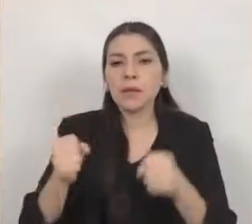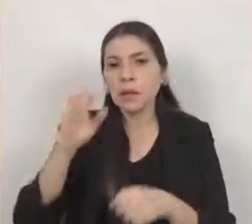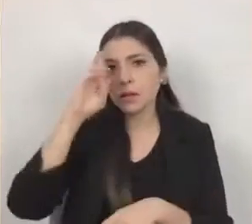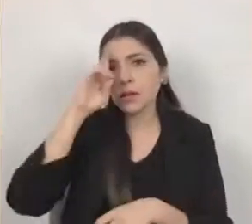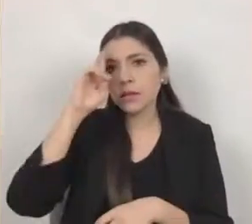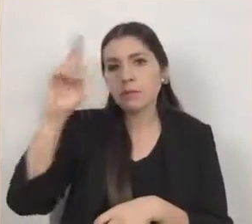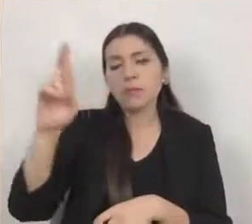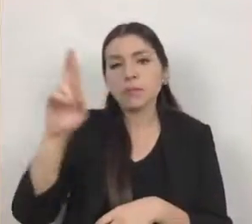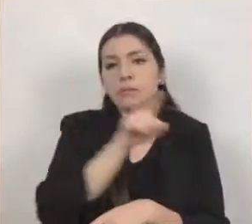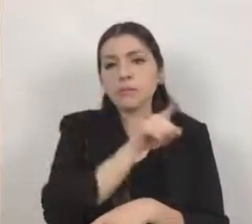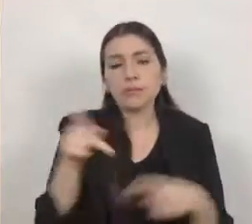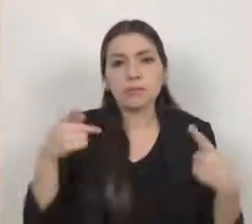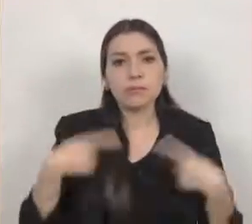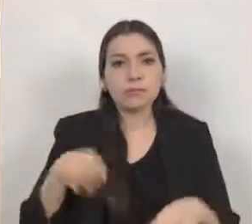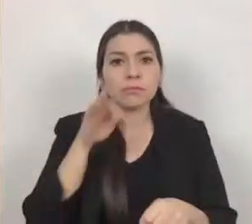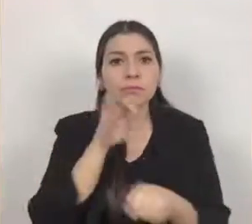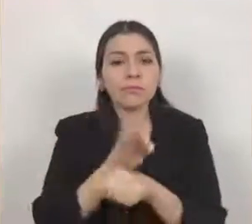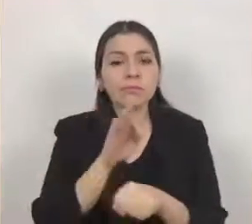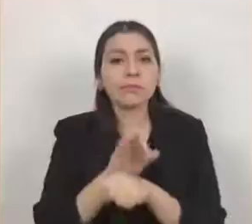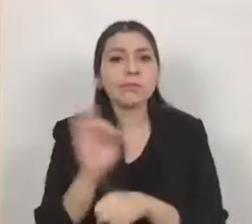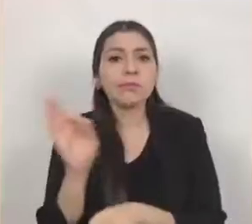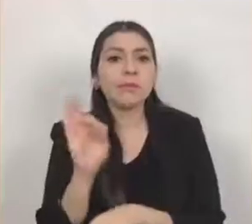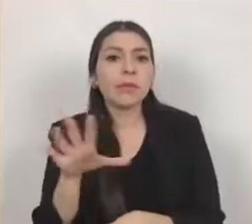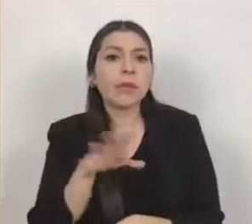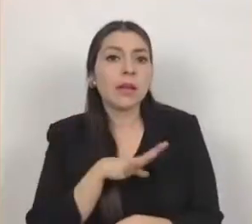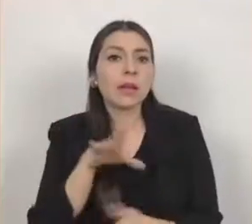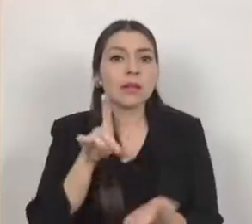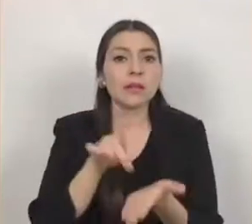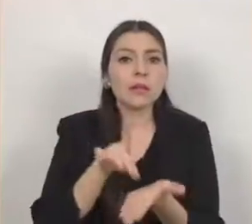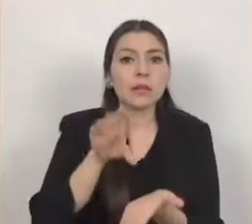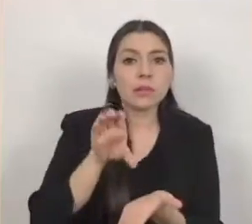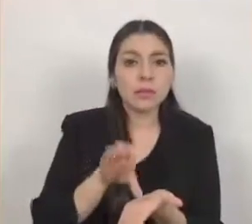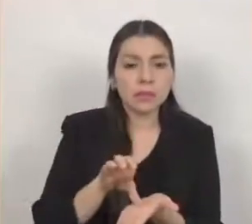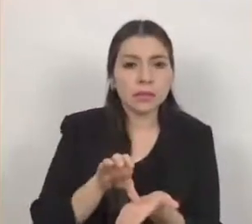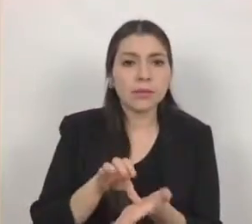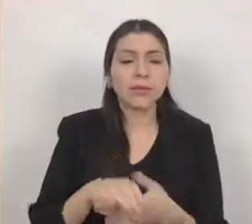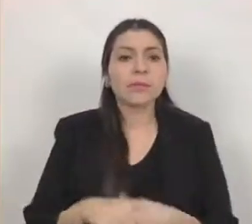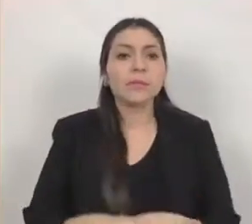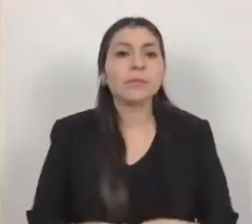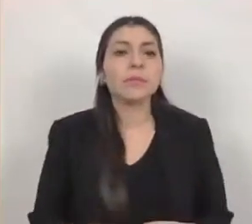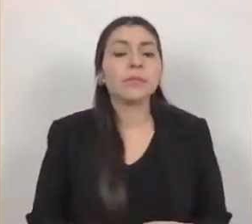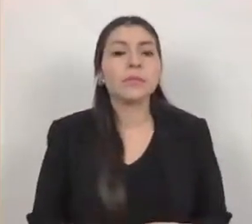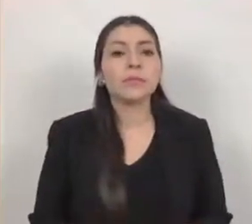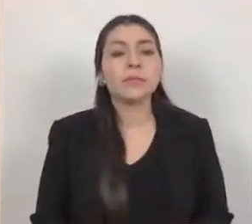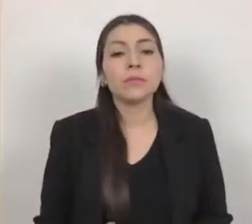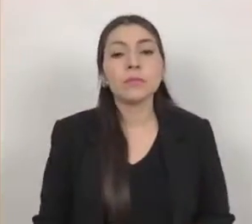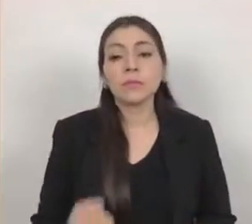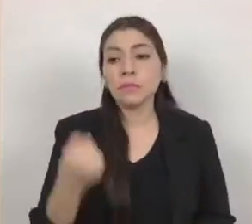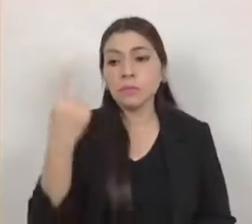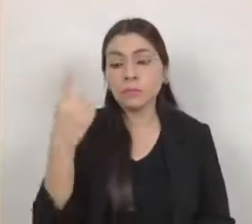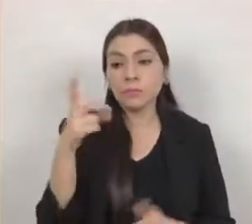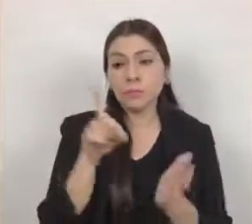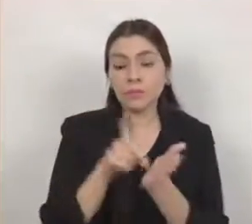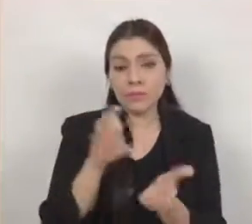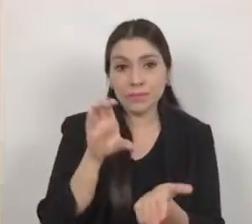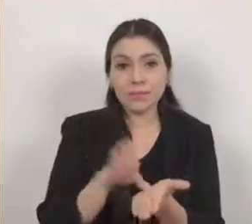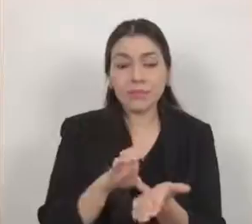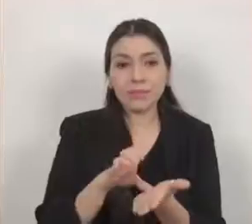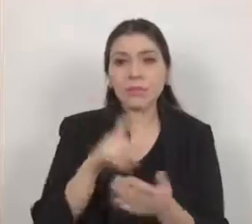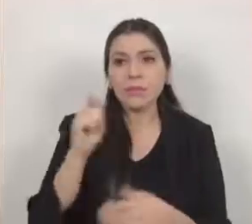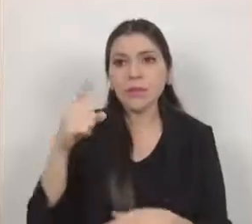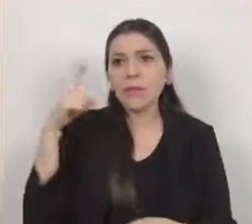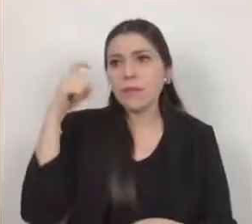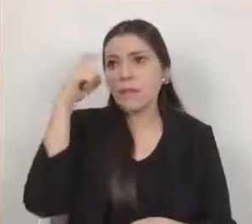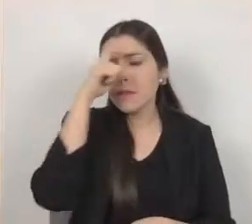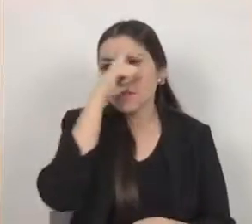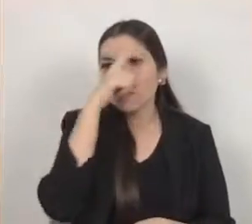que sufren algún tipo de discapacidad una discapacidad implica una dificultad en la forma de vida